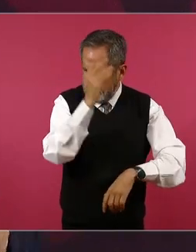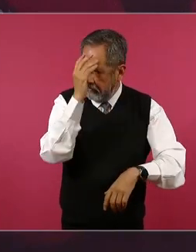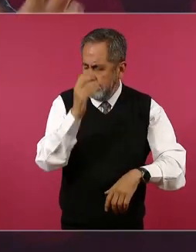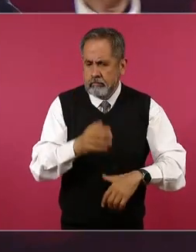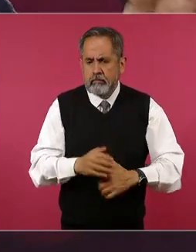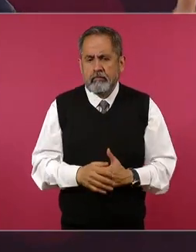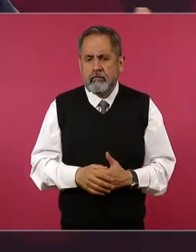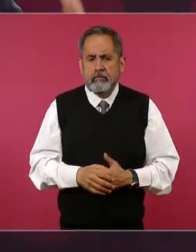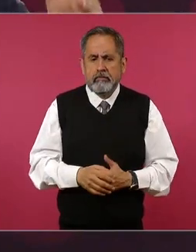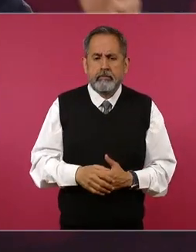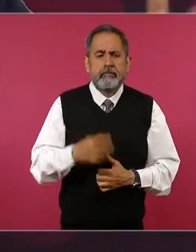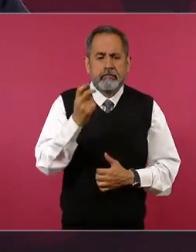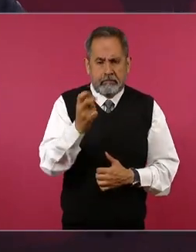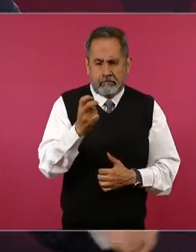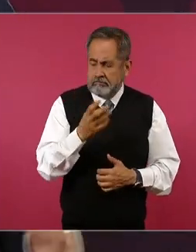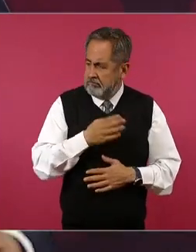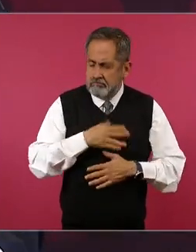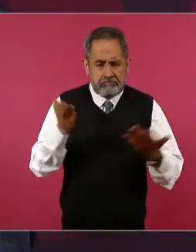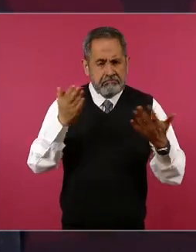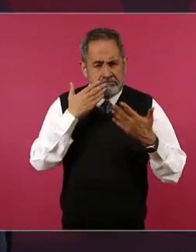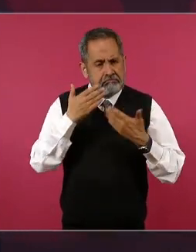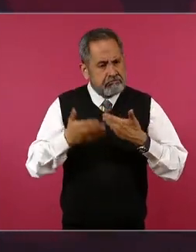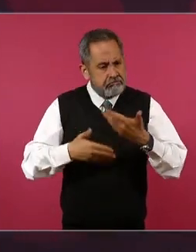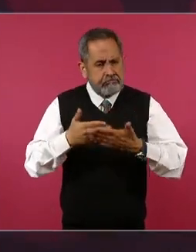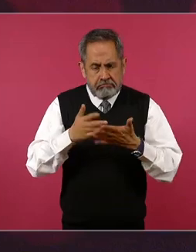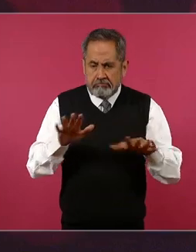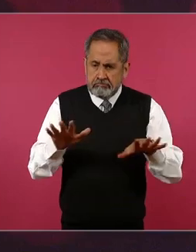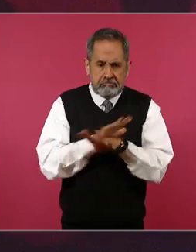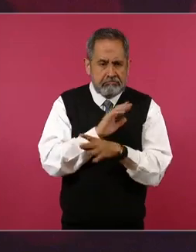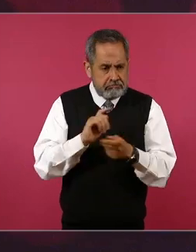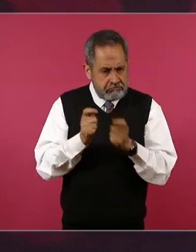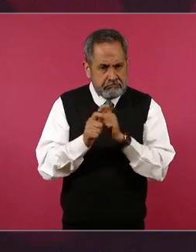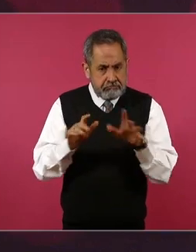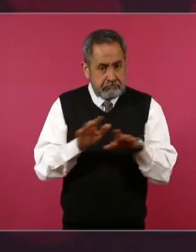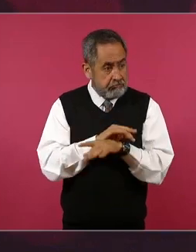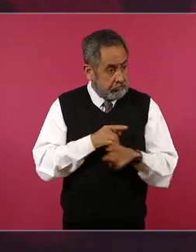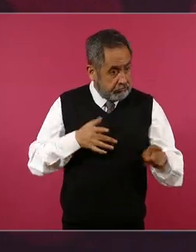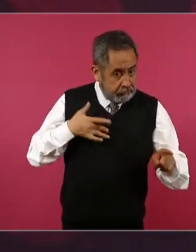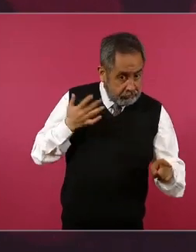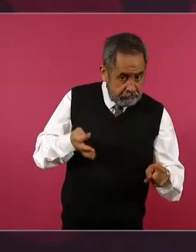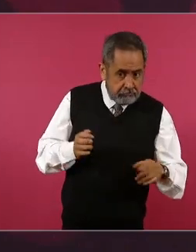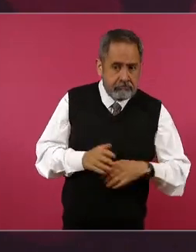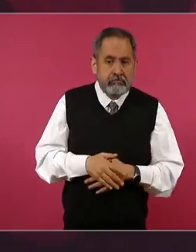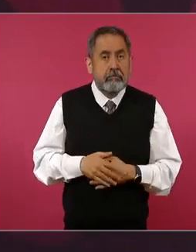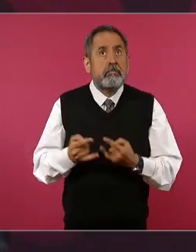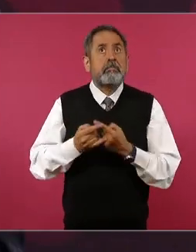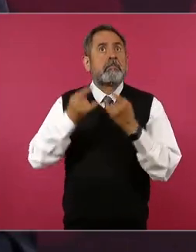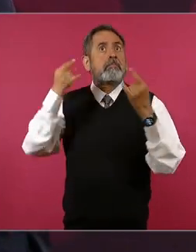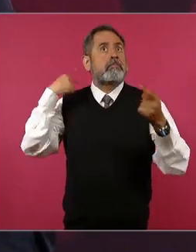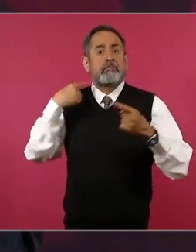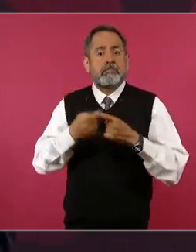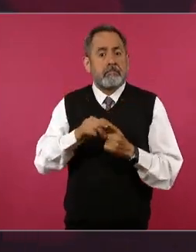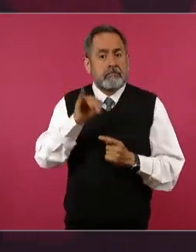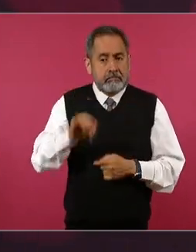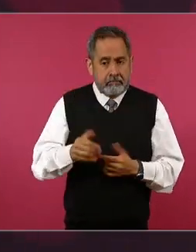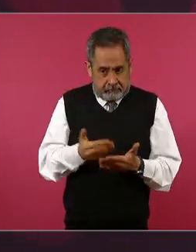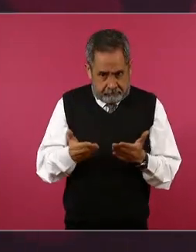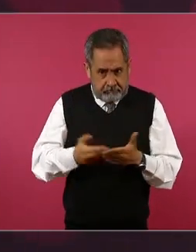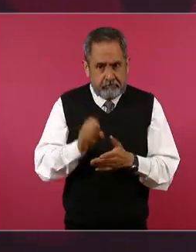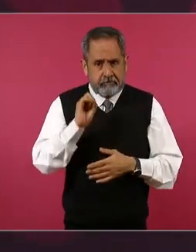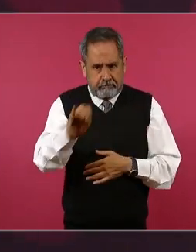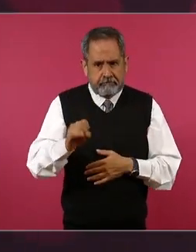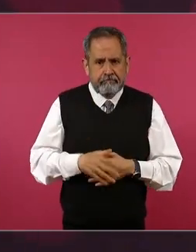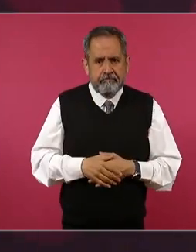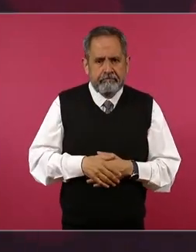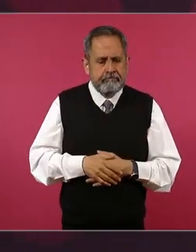por eso qué bien que como nunca en la historia se